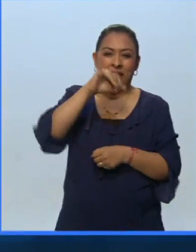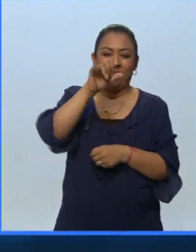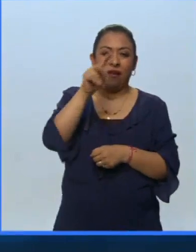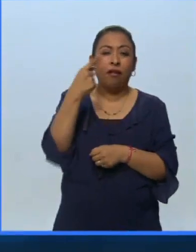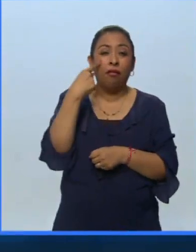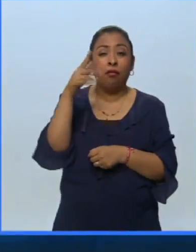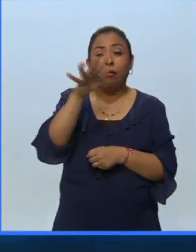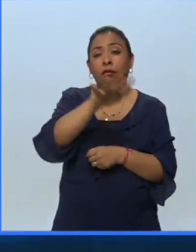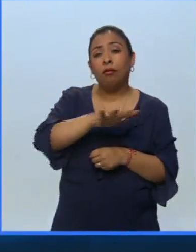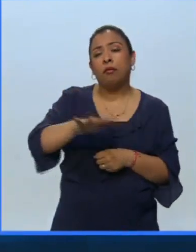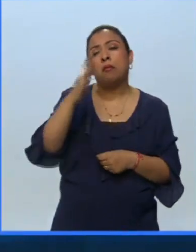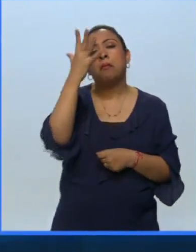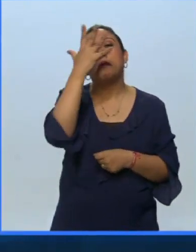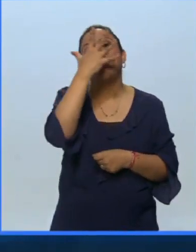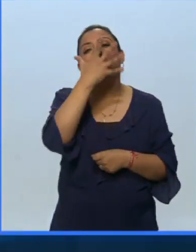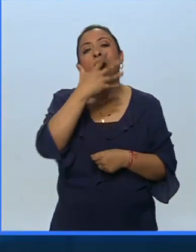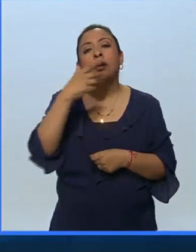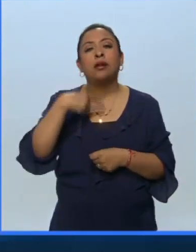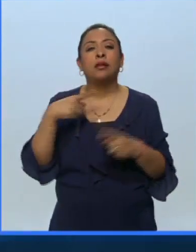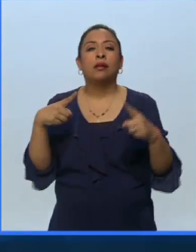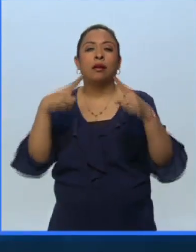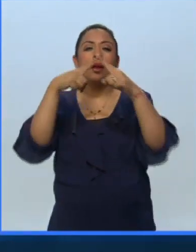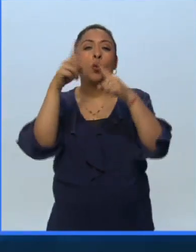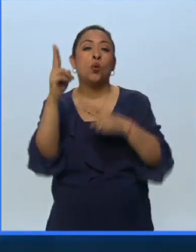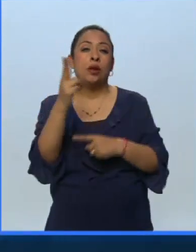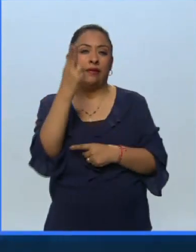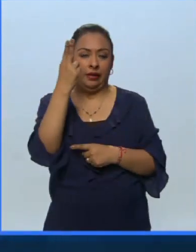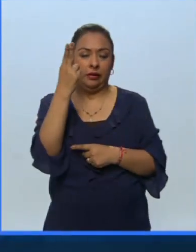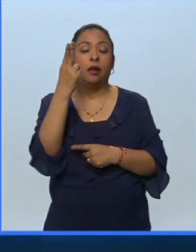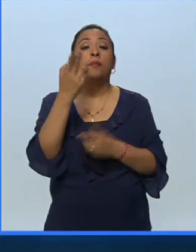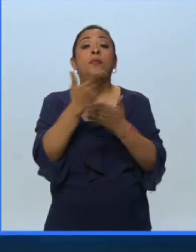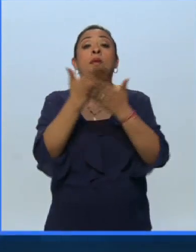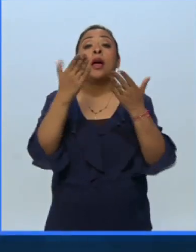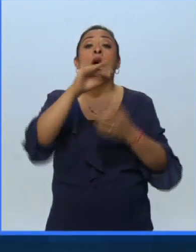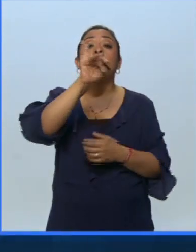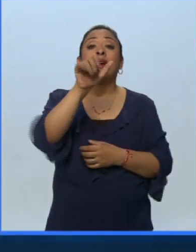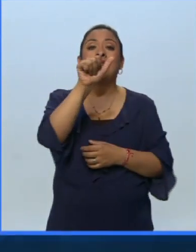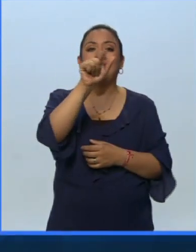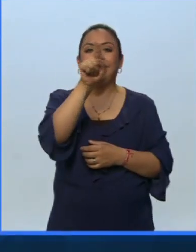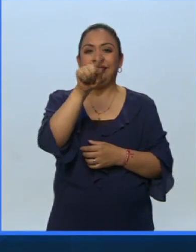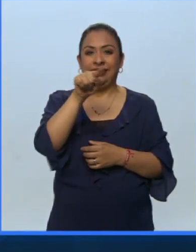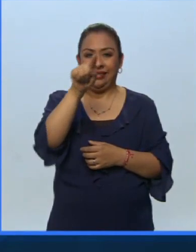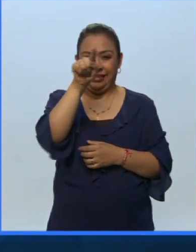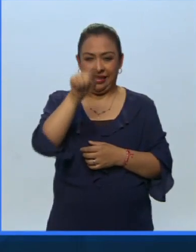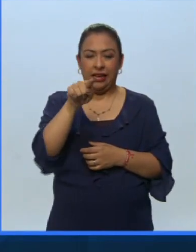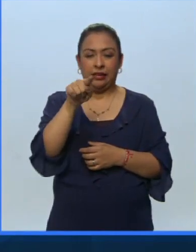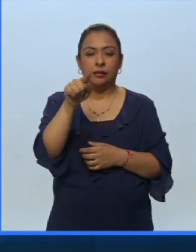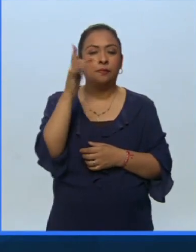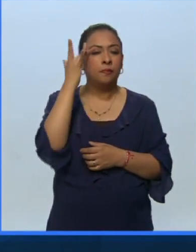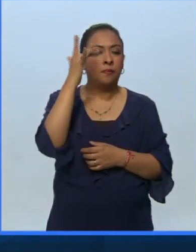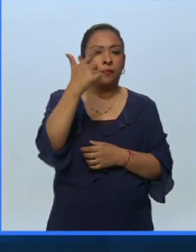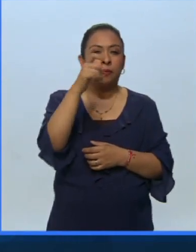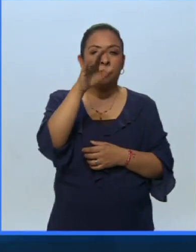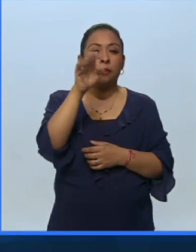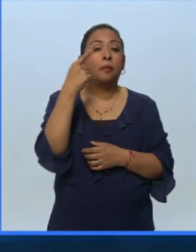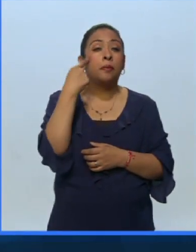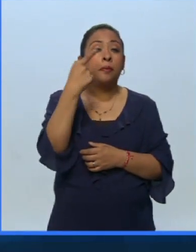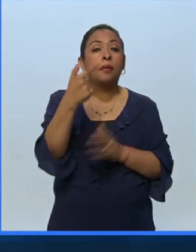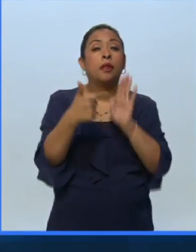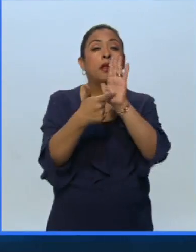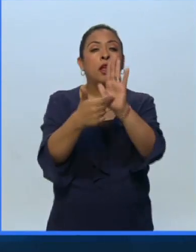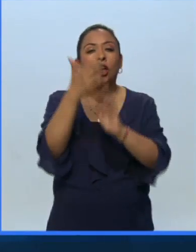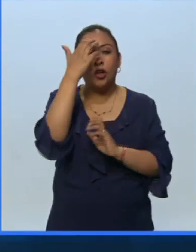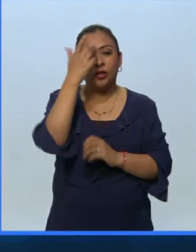ver un paisaje hermoso, la Basílica y la Universidad. Ahora vamos con jazz, vamos a San Gabriel de Barrera para conocer algo de jazz